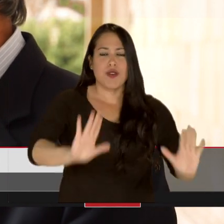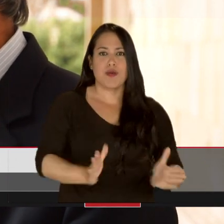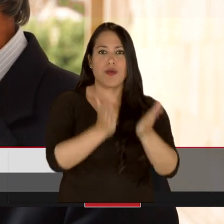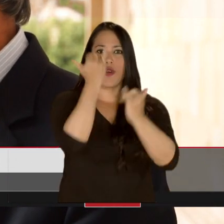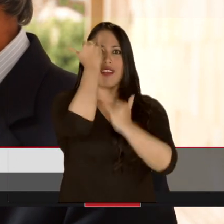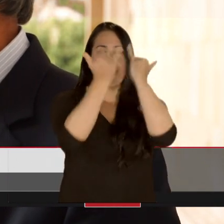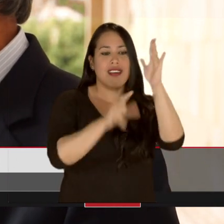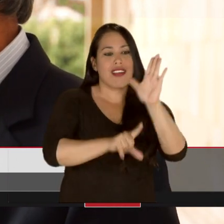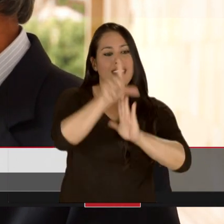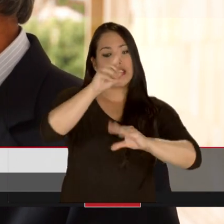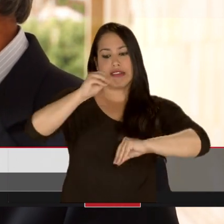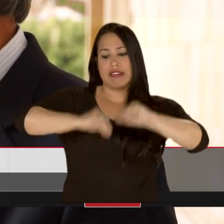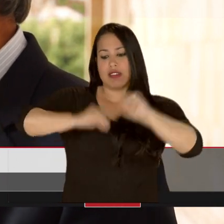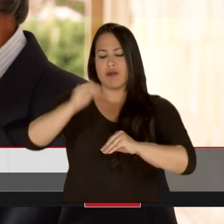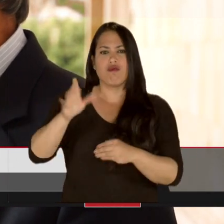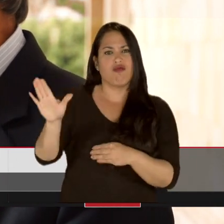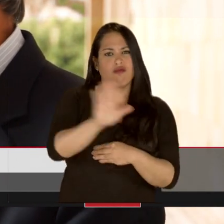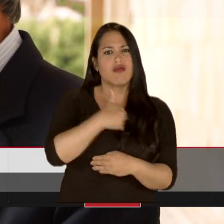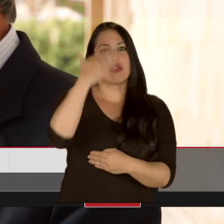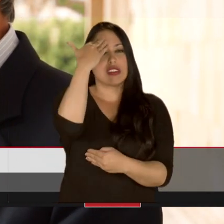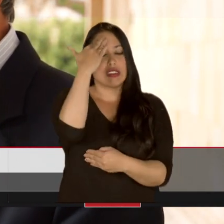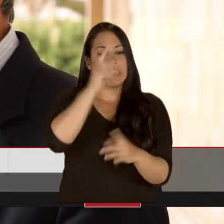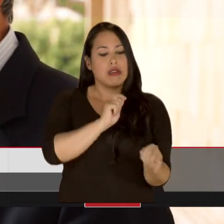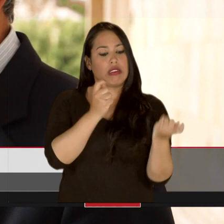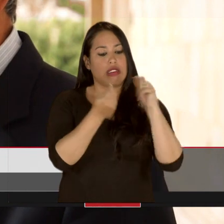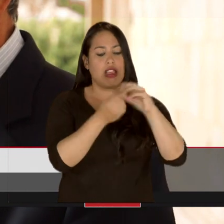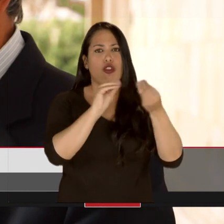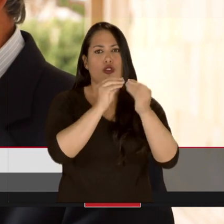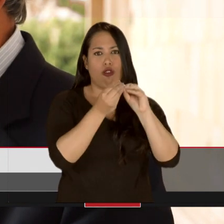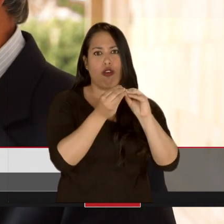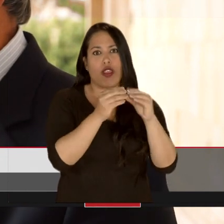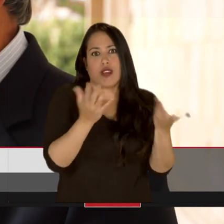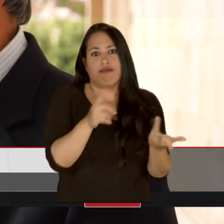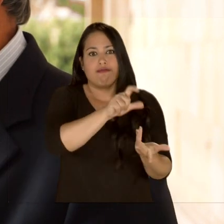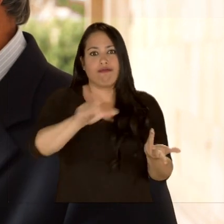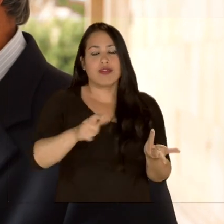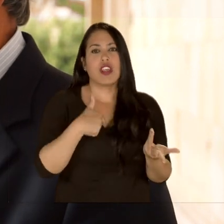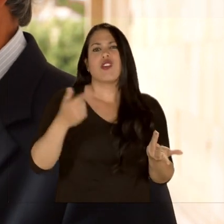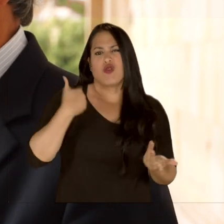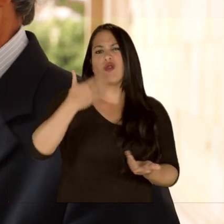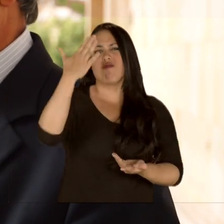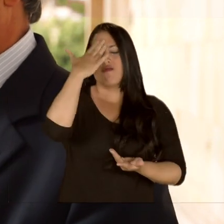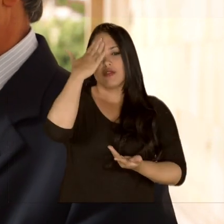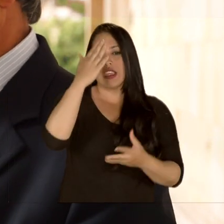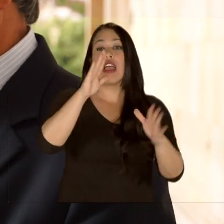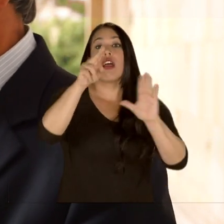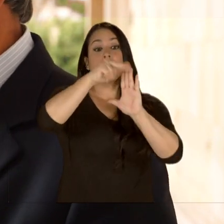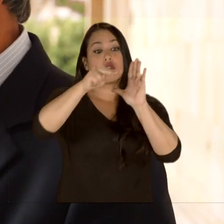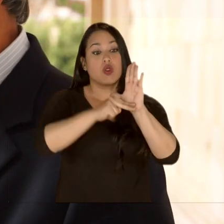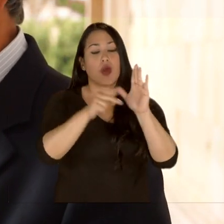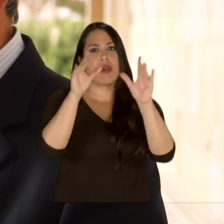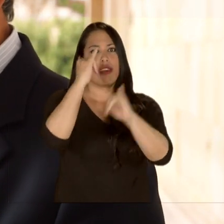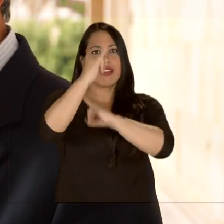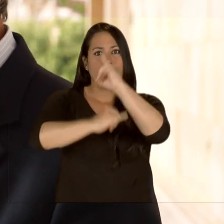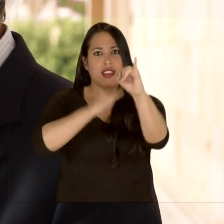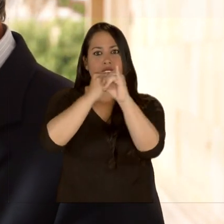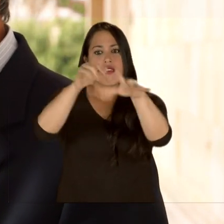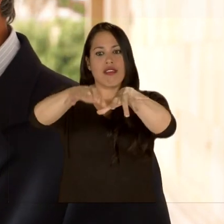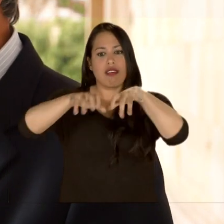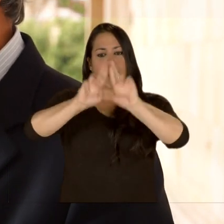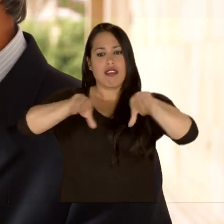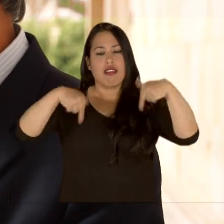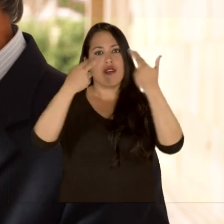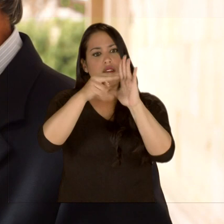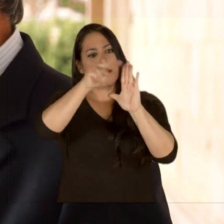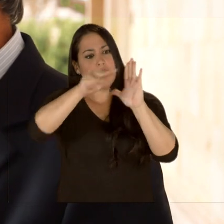resultado de una iniciativa legislativa, porque usted sabe que con esto hay que reformar el Código Civil. Si bien es cierto que hay una